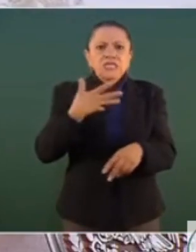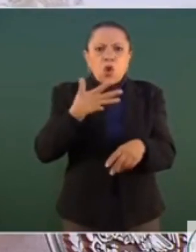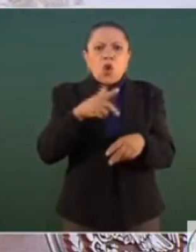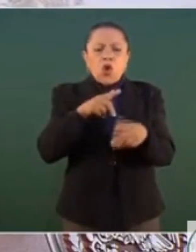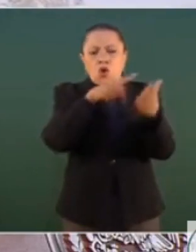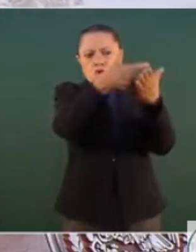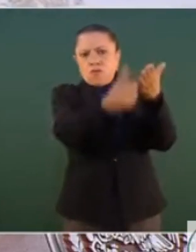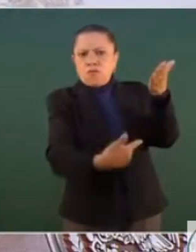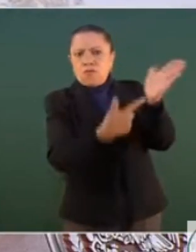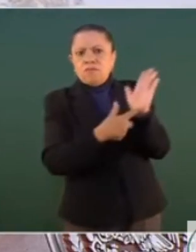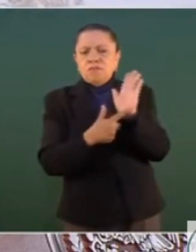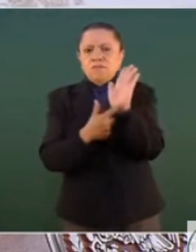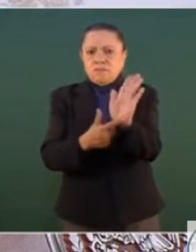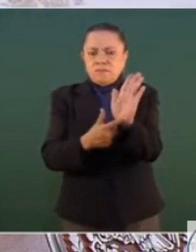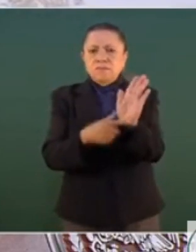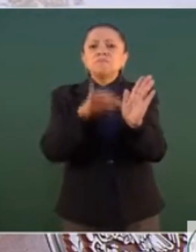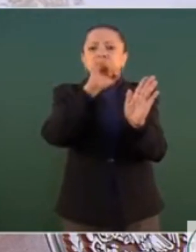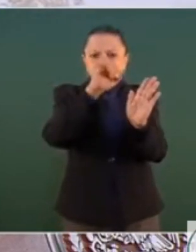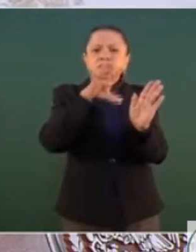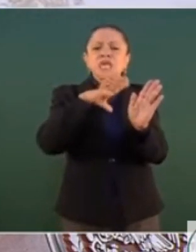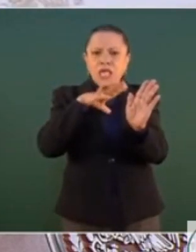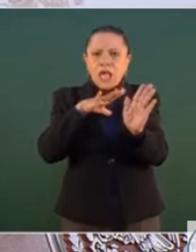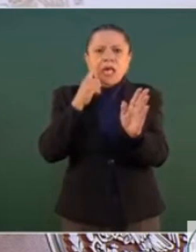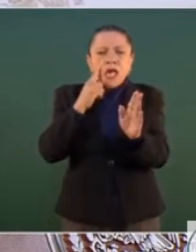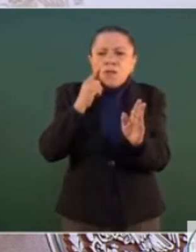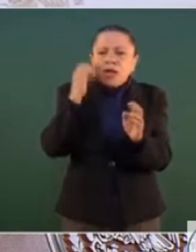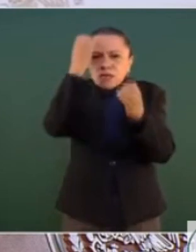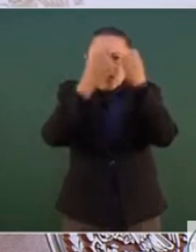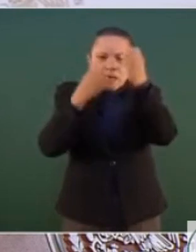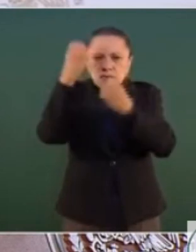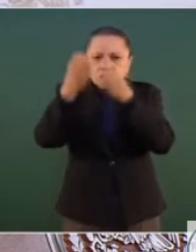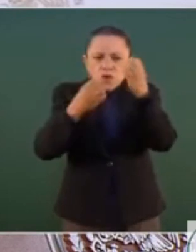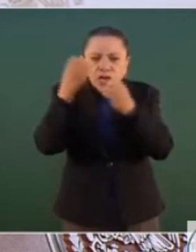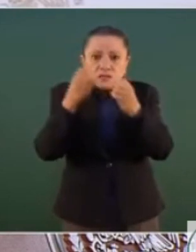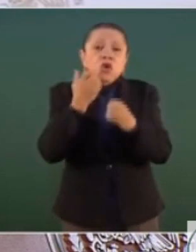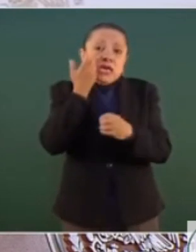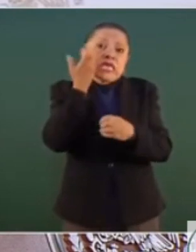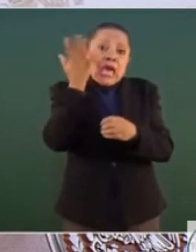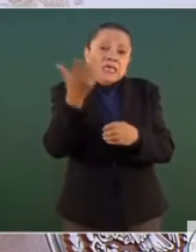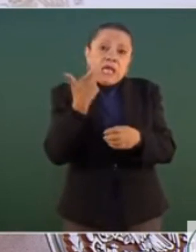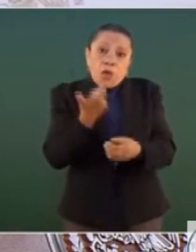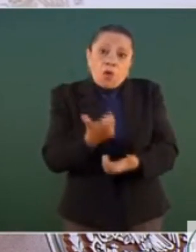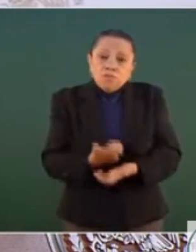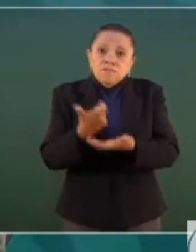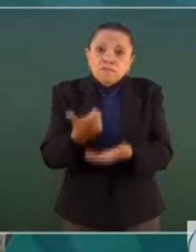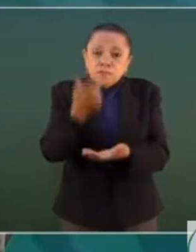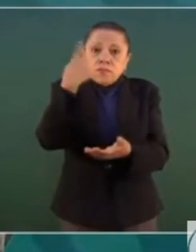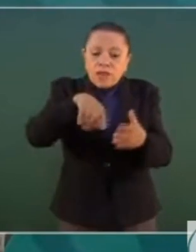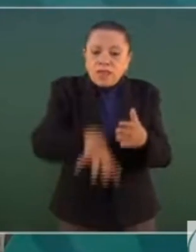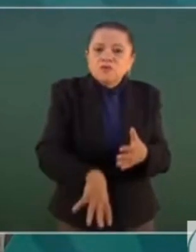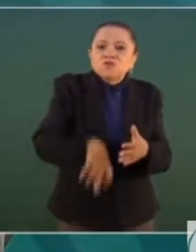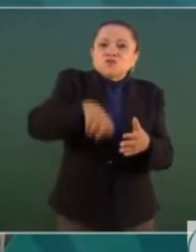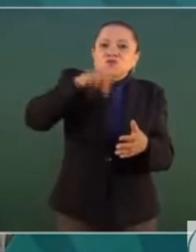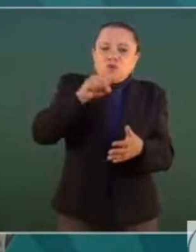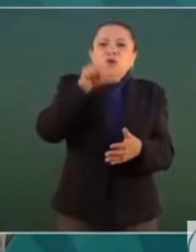exploración y querer invertir para extraer